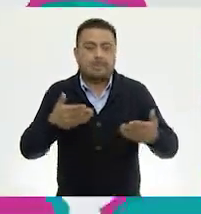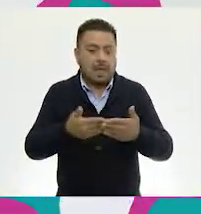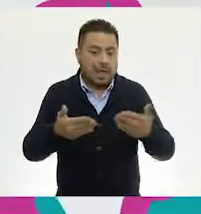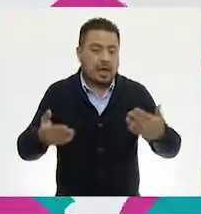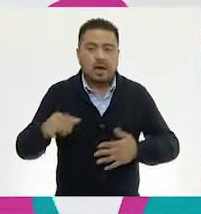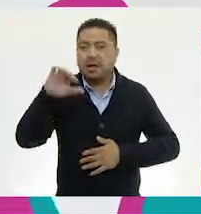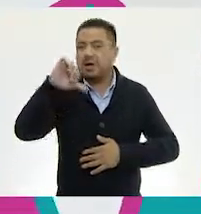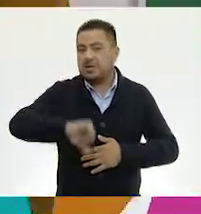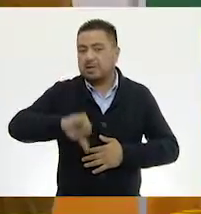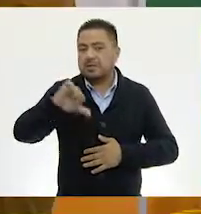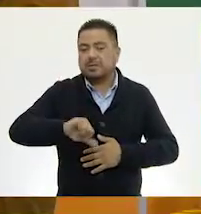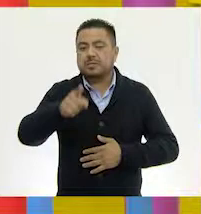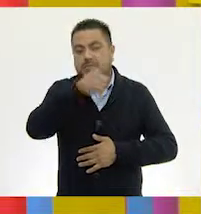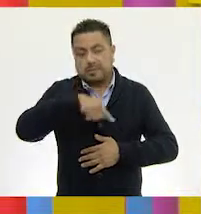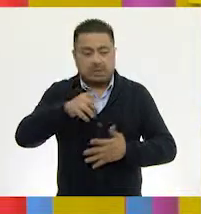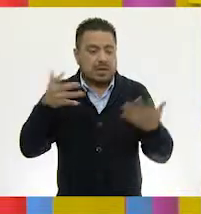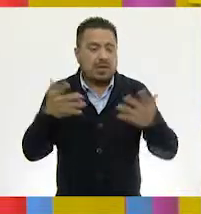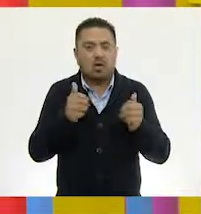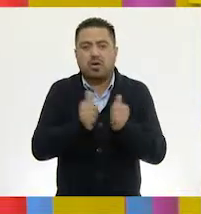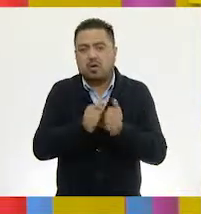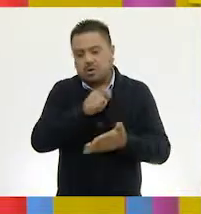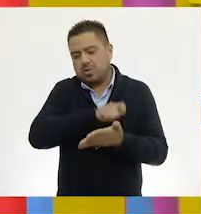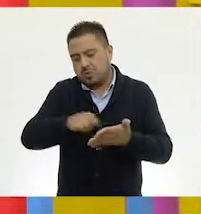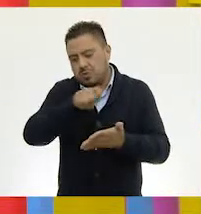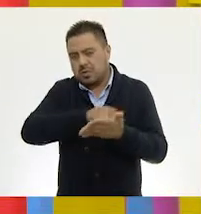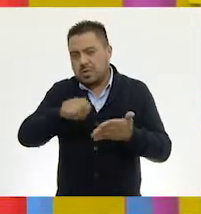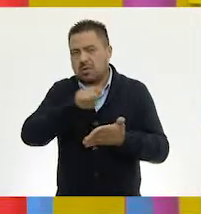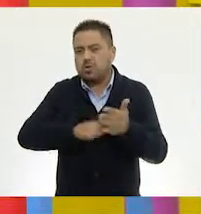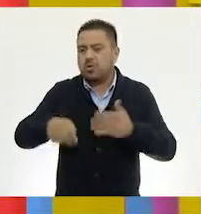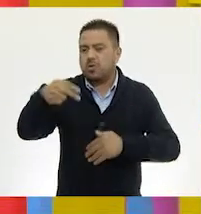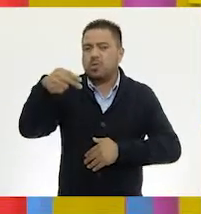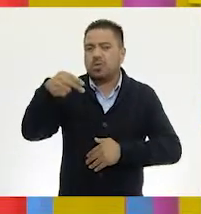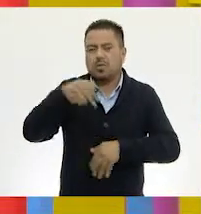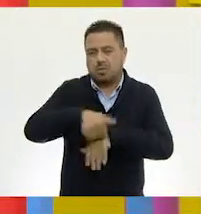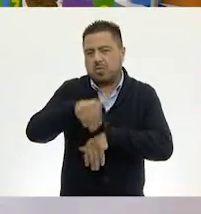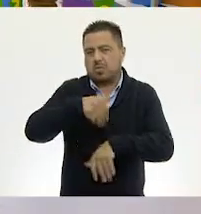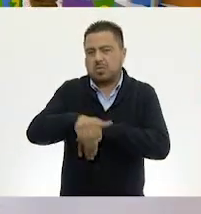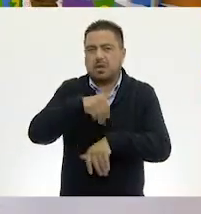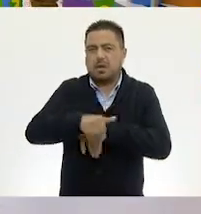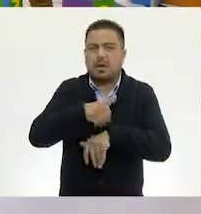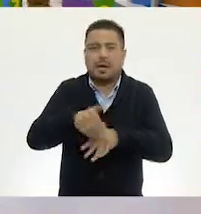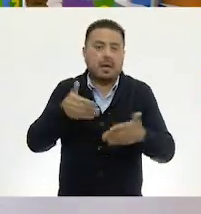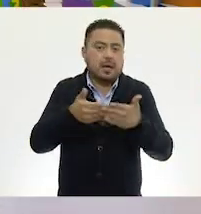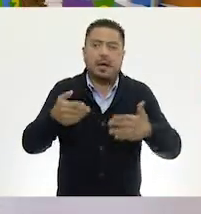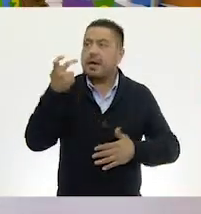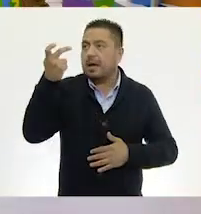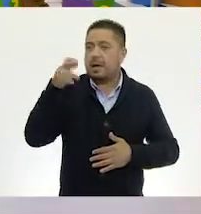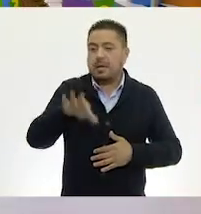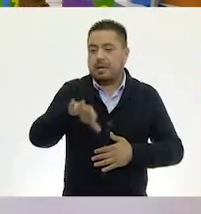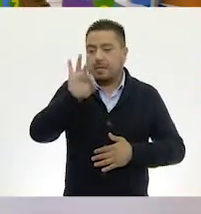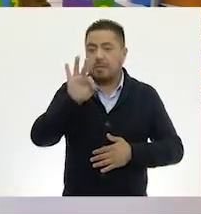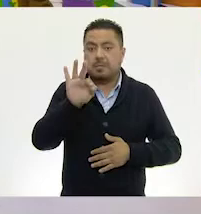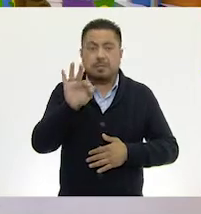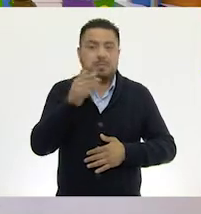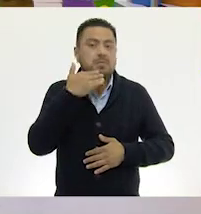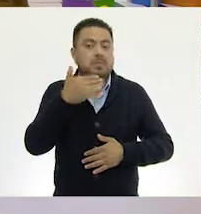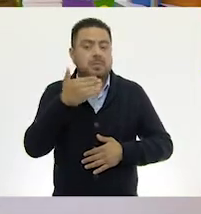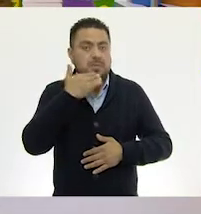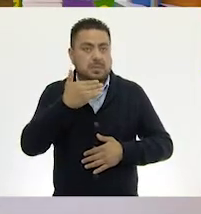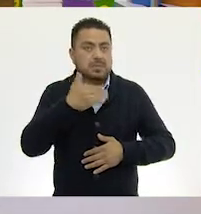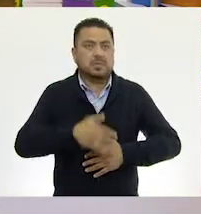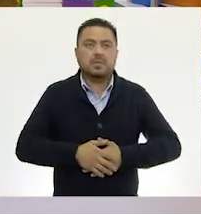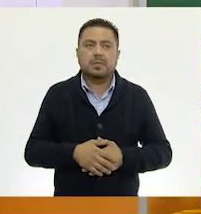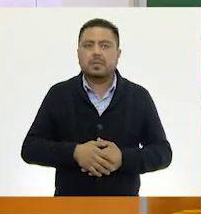es momento de que lo realices con la escritura del número. Muy bien. En este caso ya la tienes ahí. ¿Cuál es la escritura?